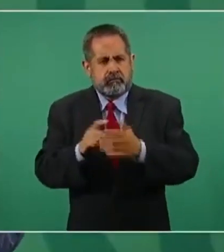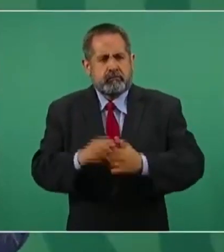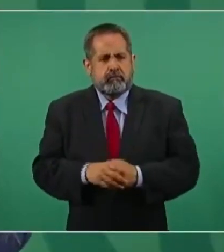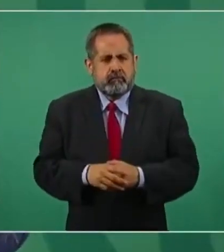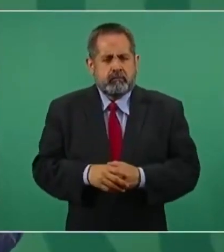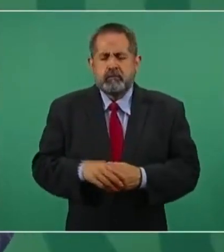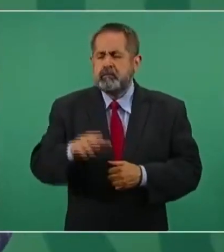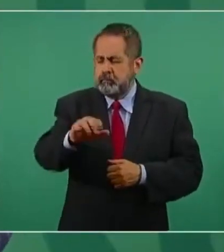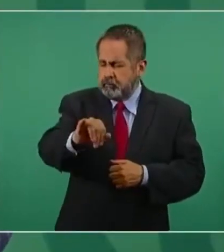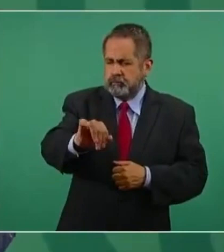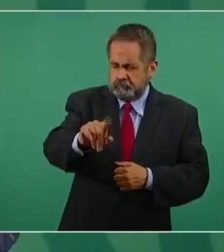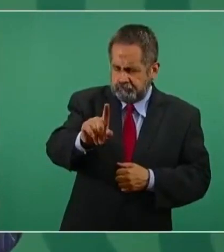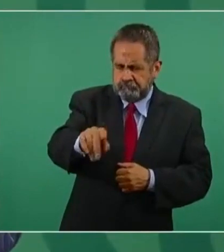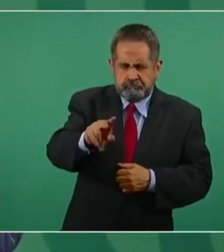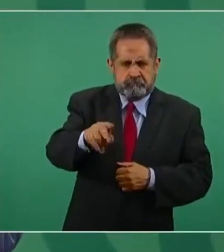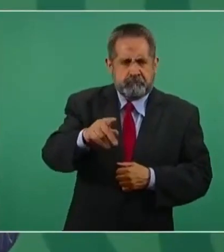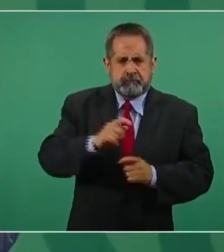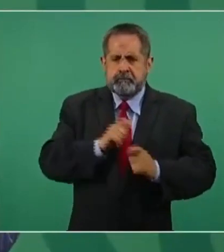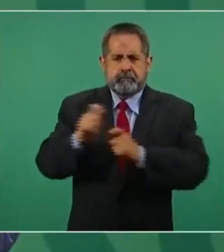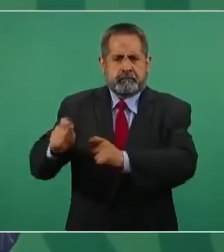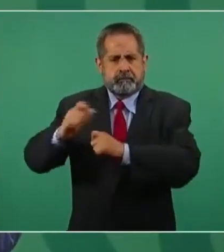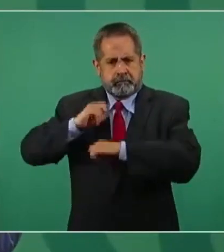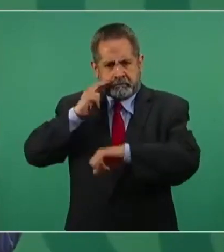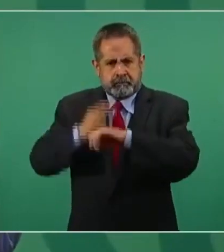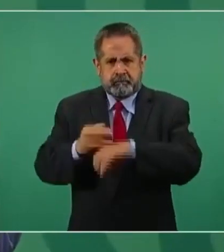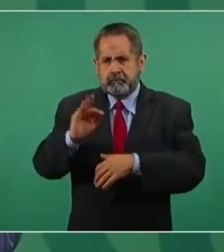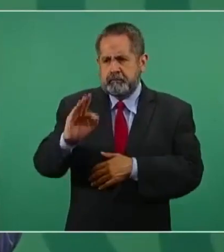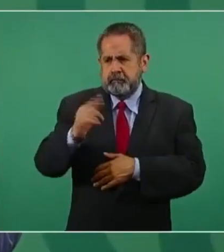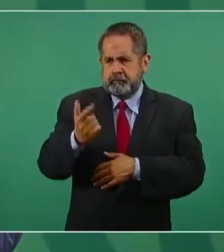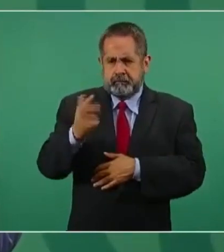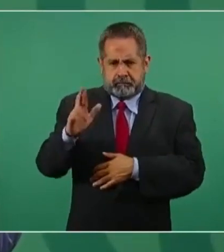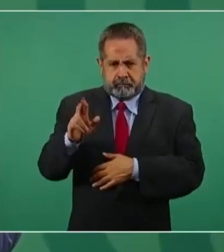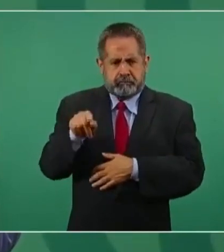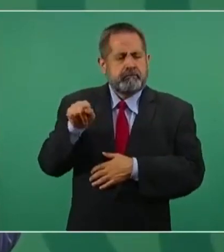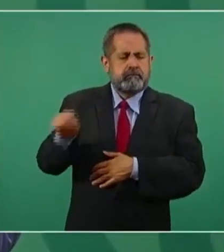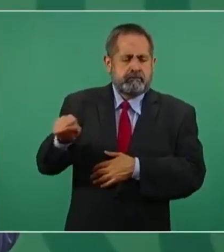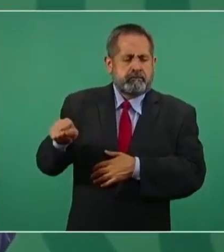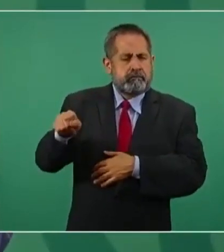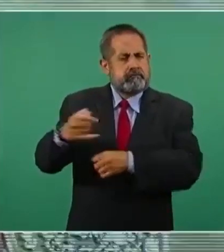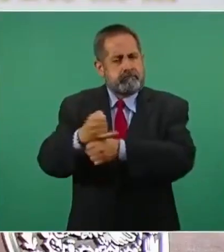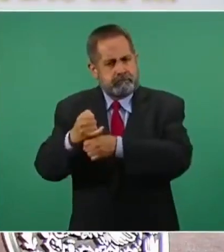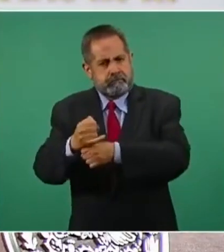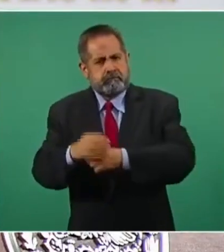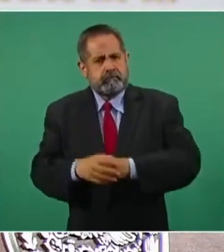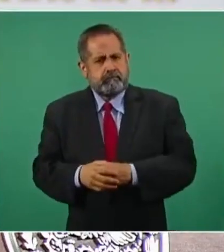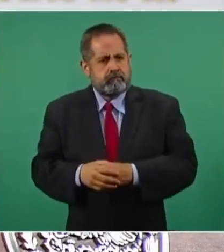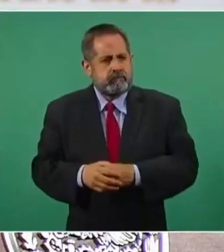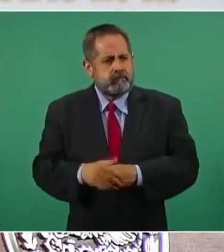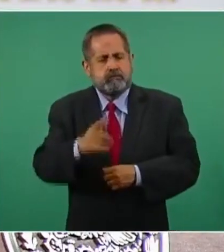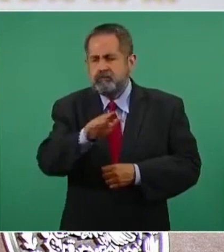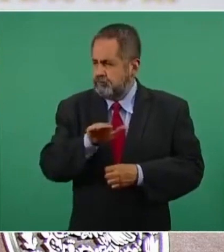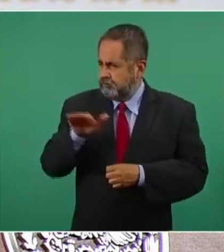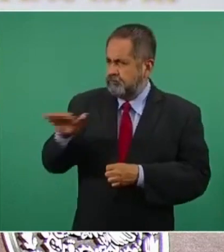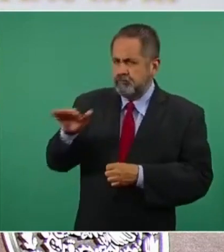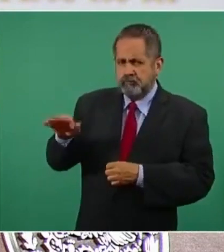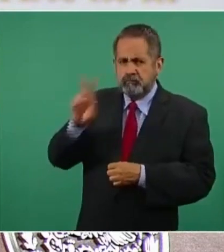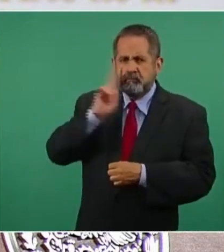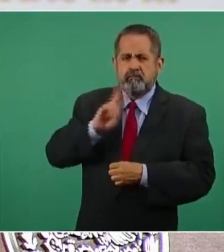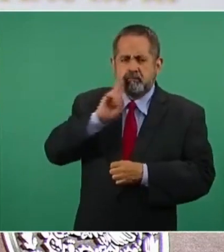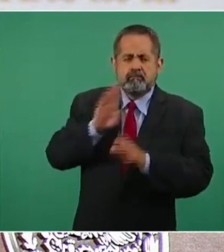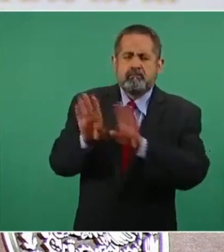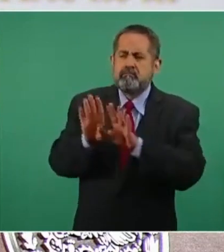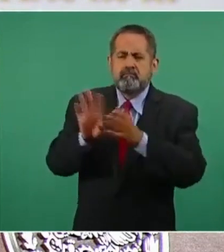ha procedido ahí. Tiene en sus manos la fiscalía y vamos a buscar la